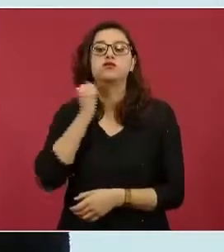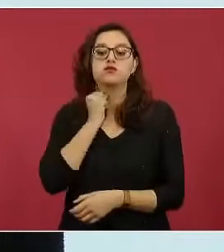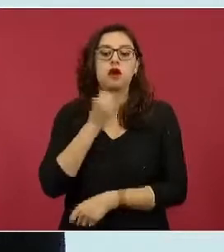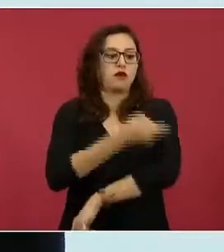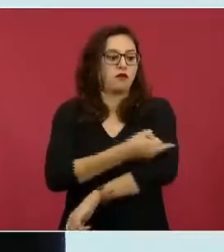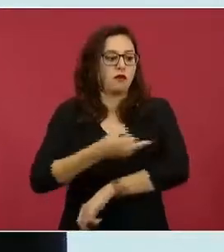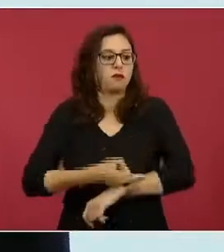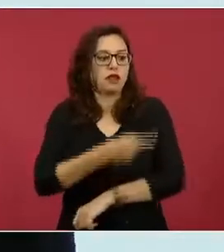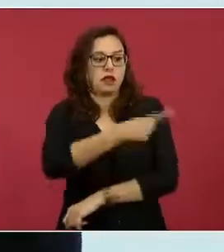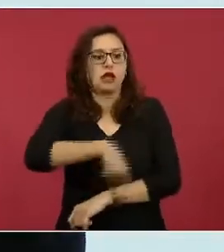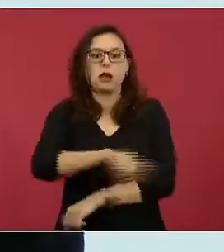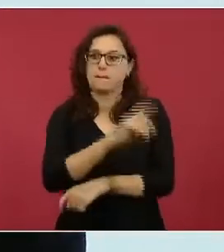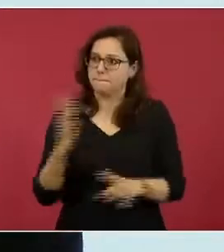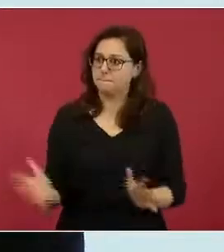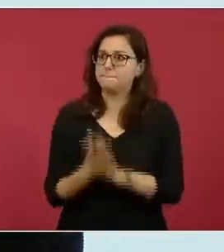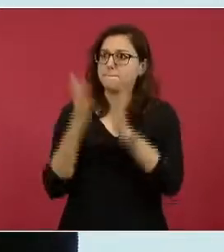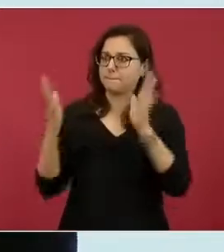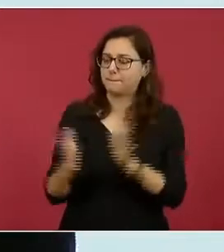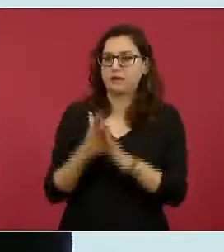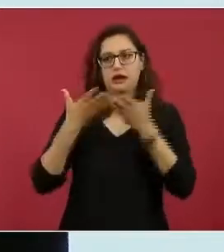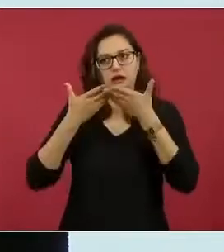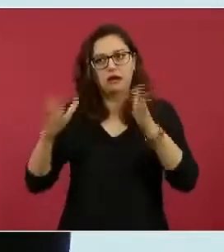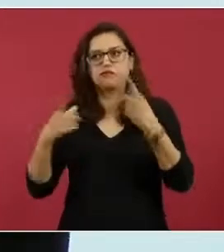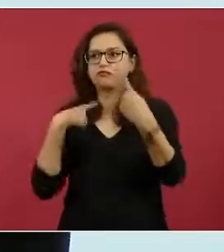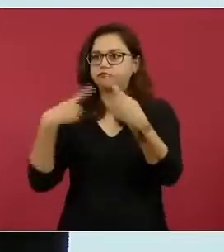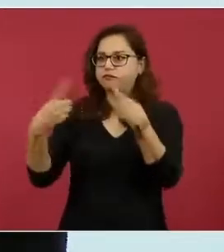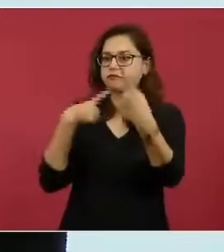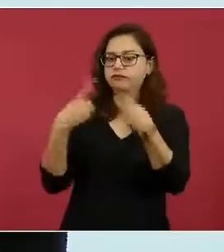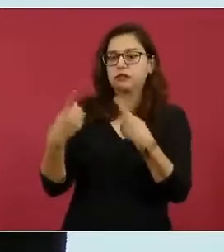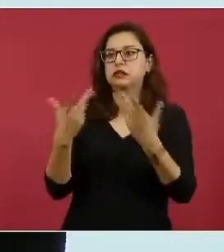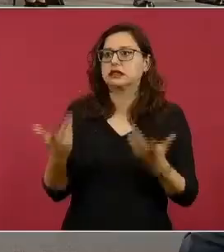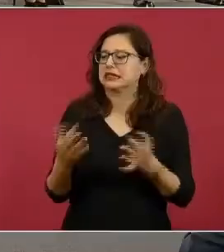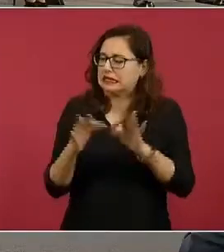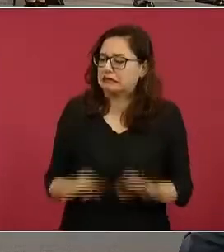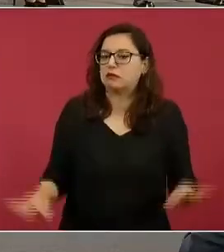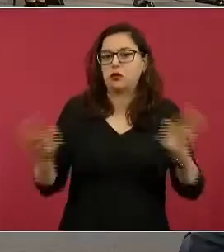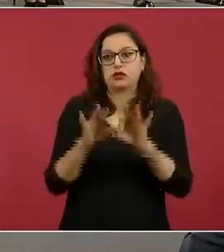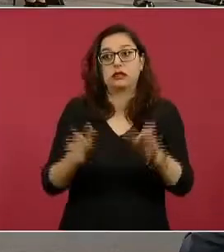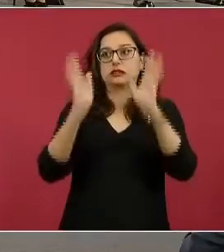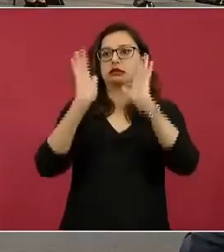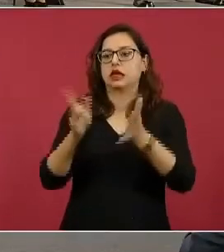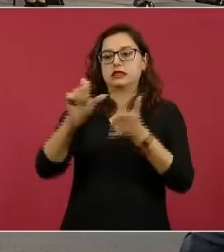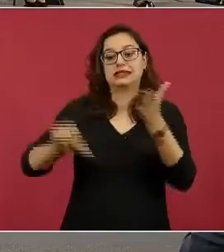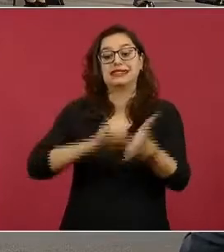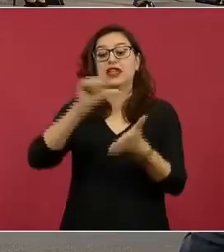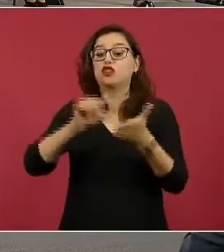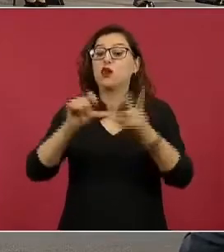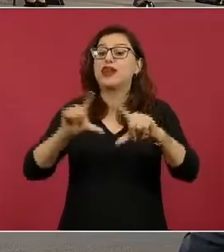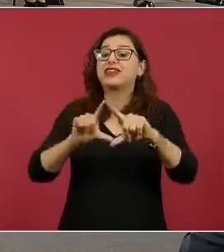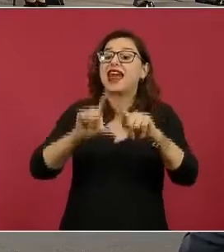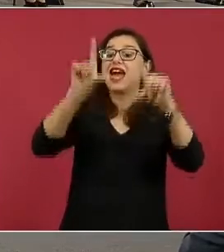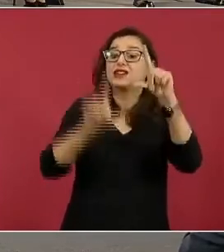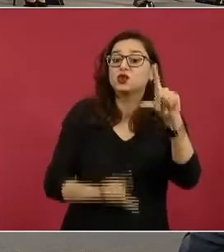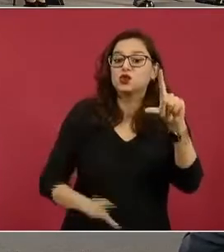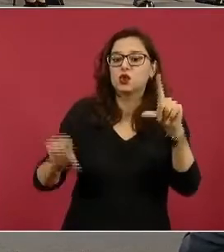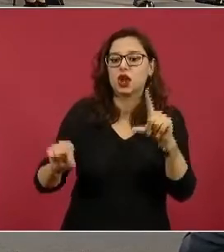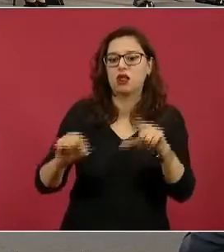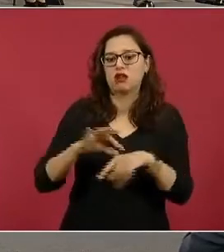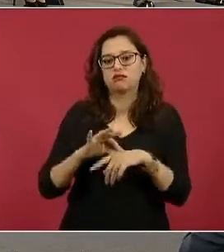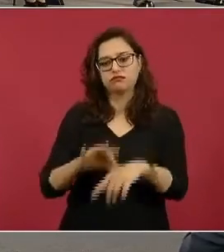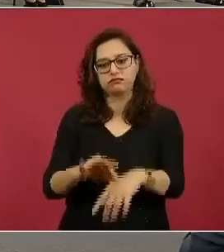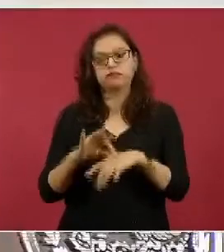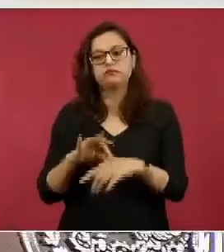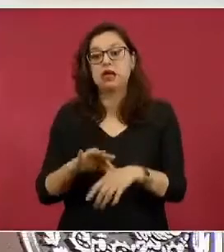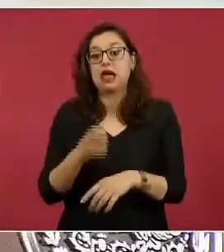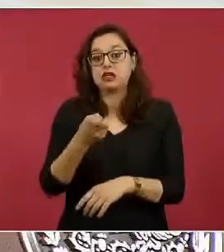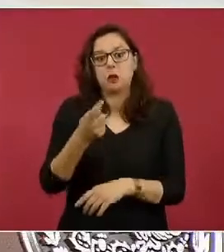familias en un Parlamento abierto, abrir la discusión para que el Centro Nacional de Identificación Humana pueda ser una realidad. Y sería el primer